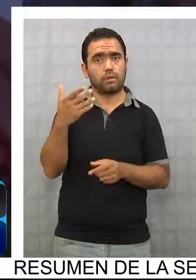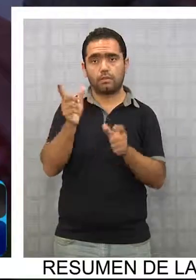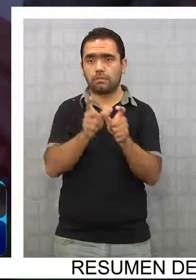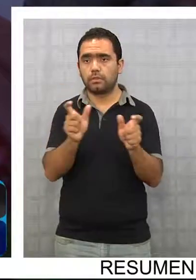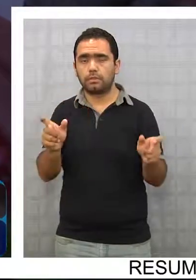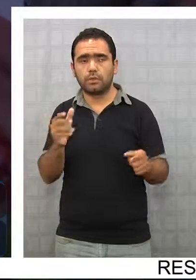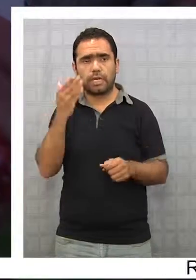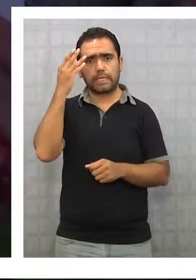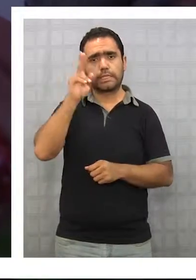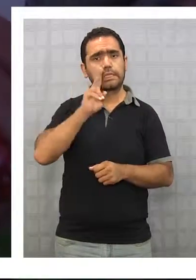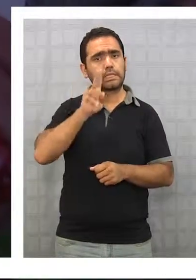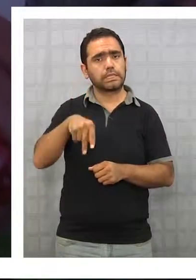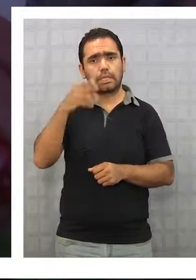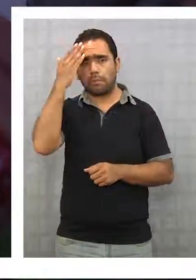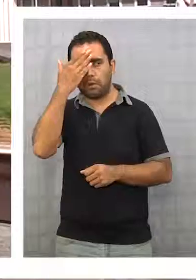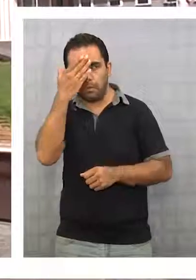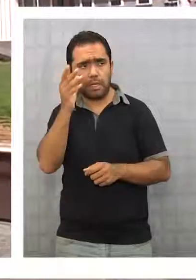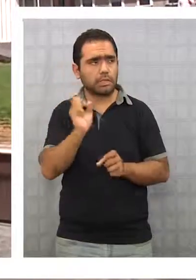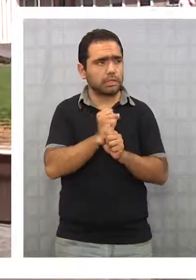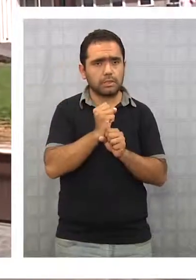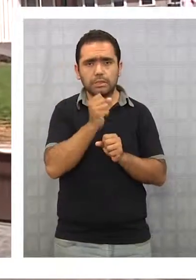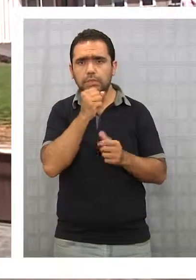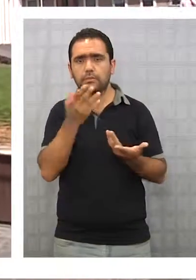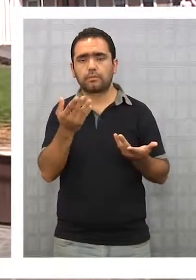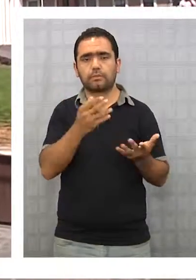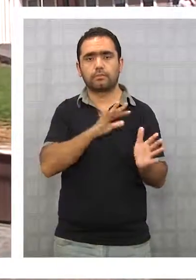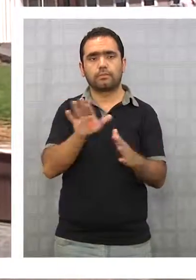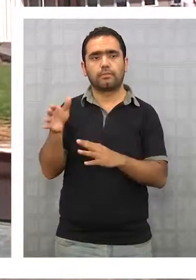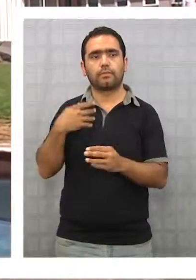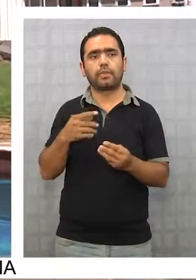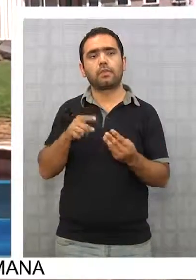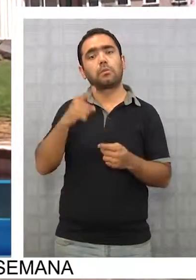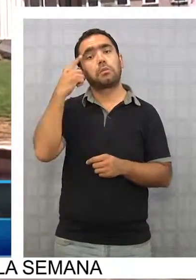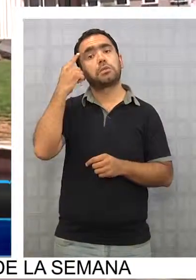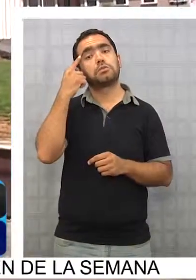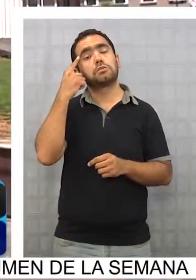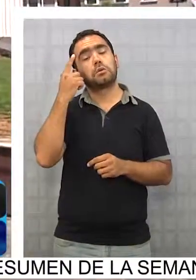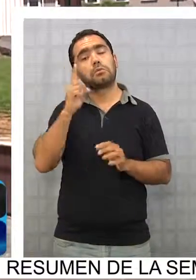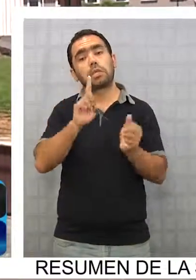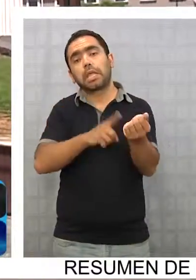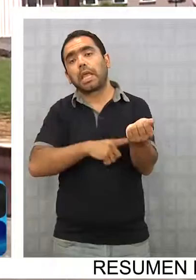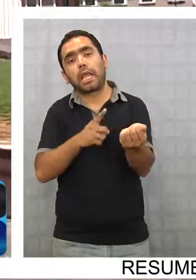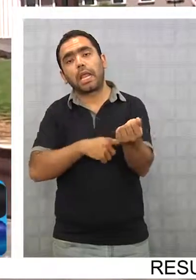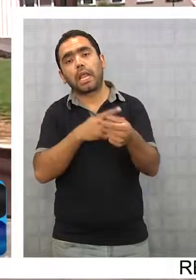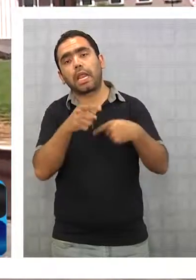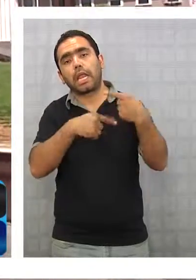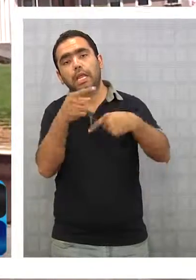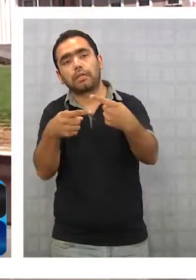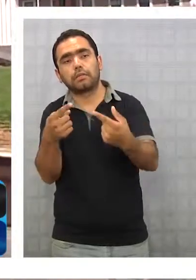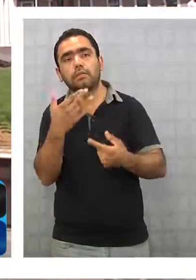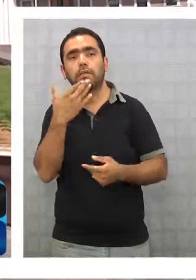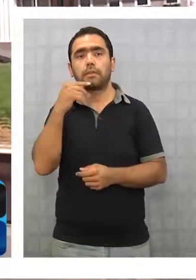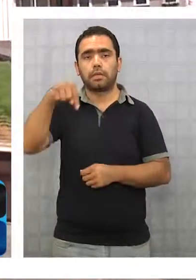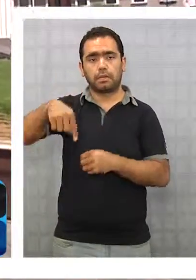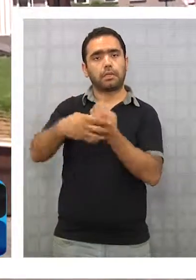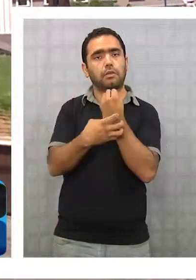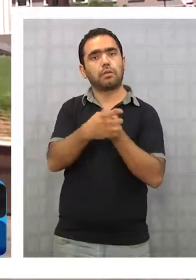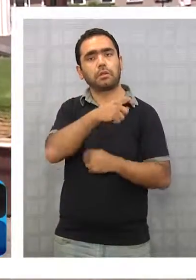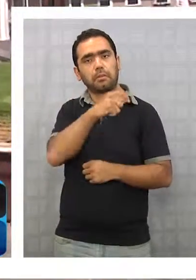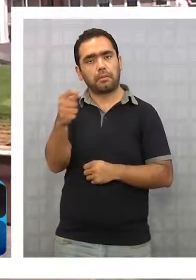tengan tantas preocupaciones y no envejezcan tanto. Más que todo es genética y según la región, acá mismo, el norte,